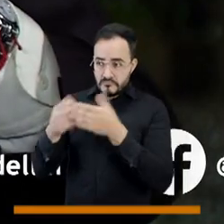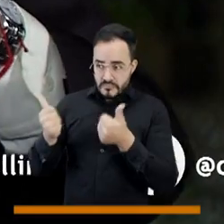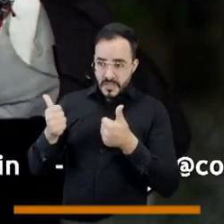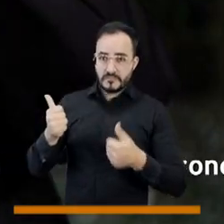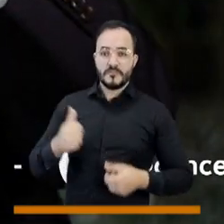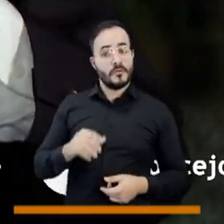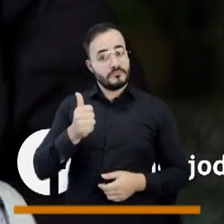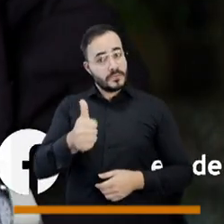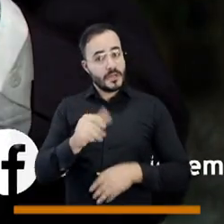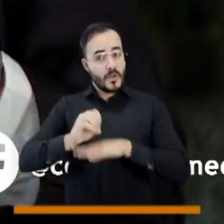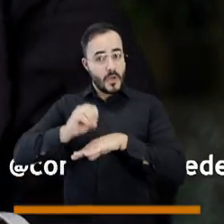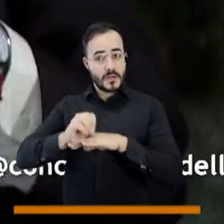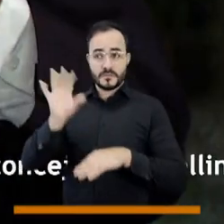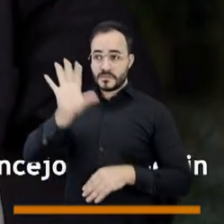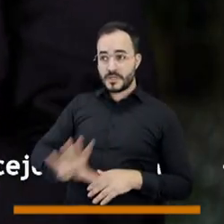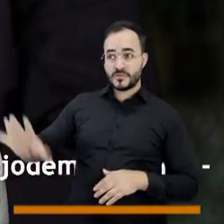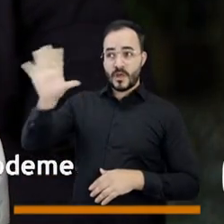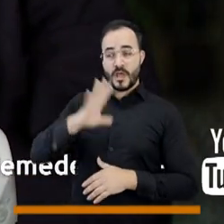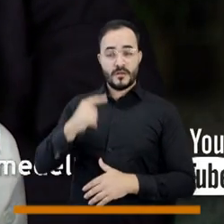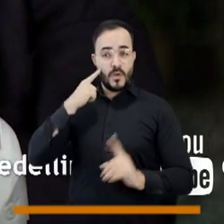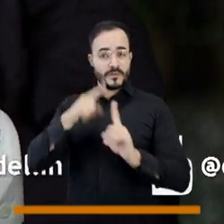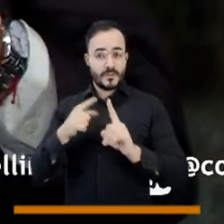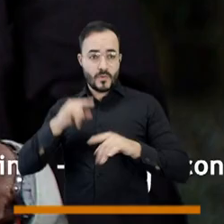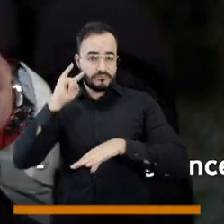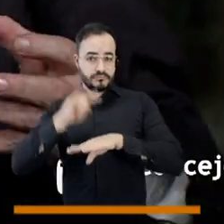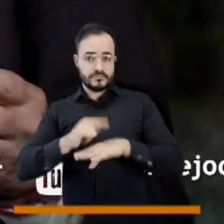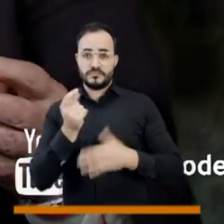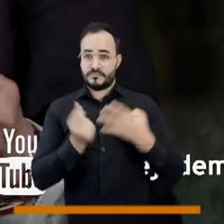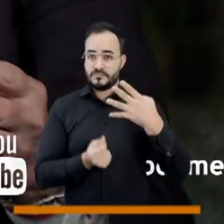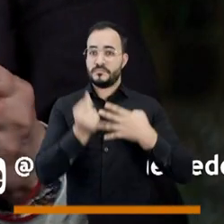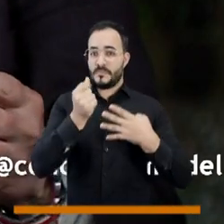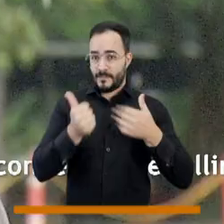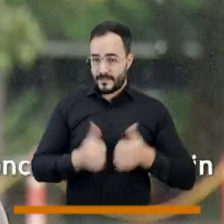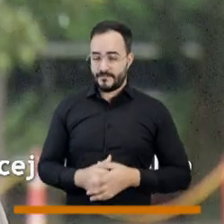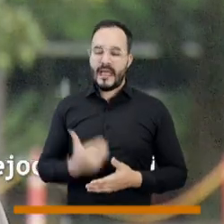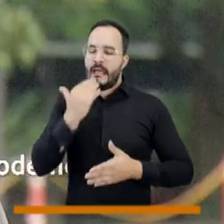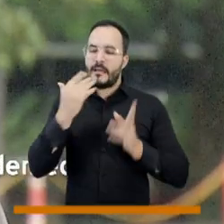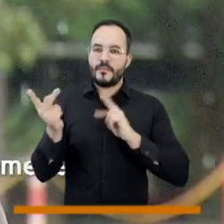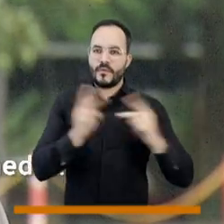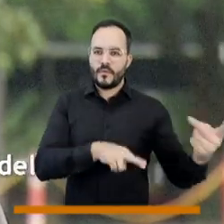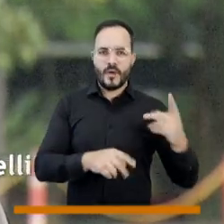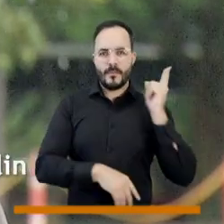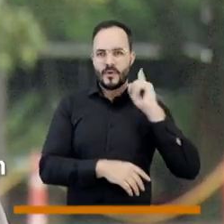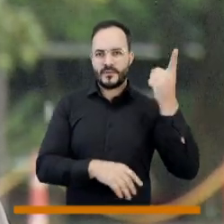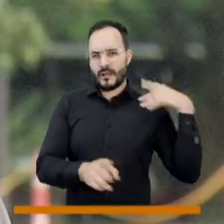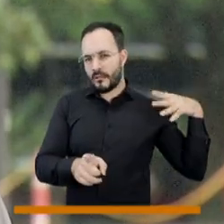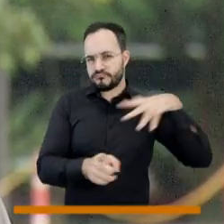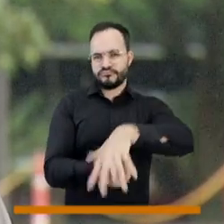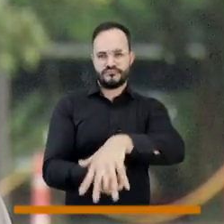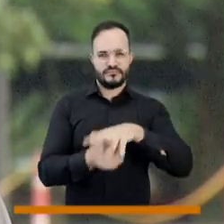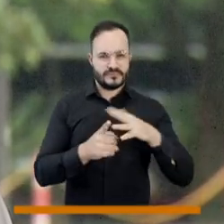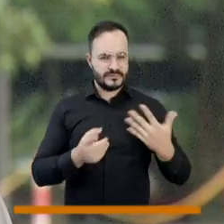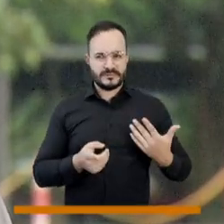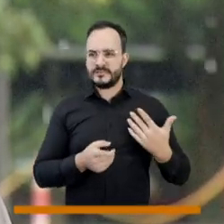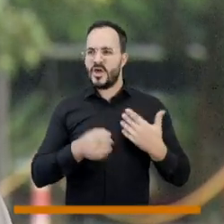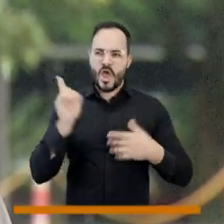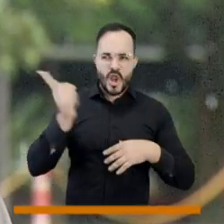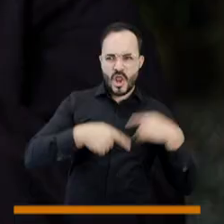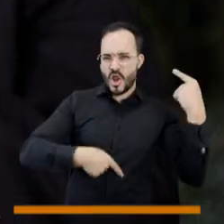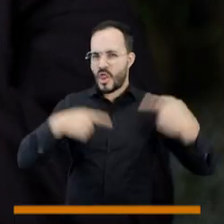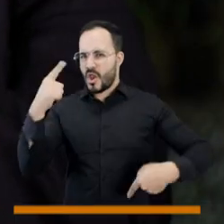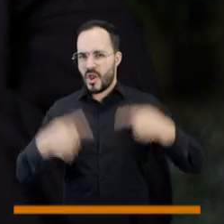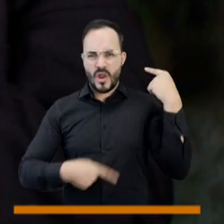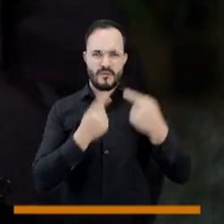de la CREC es un organismo técnico de regulación. Es muy bueno que exista un organismo técnico. Usted se imagina donde las decisiones fueran